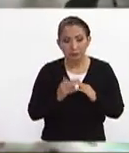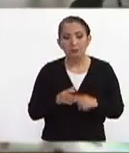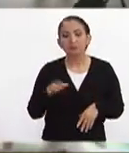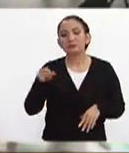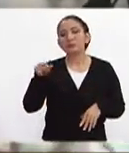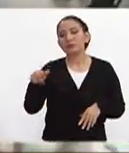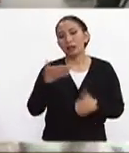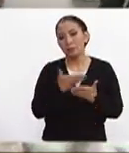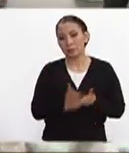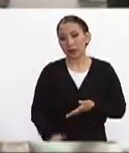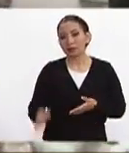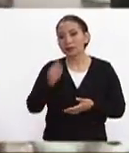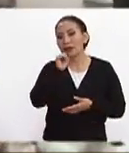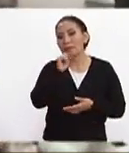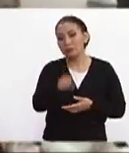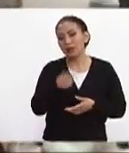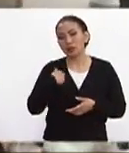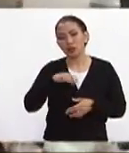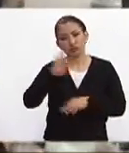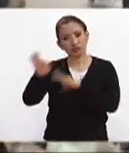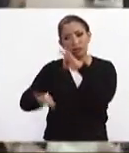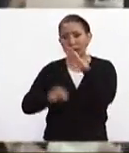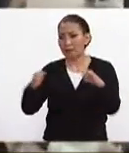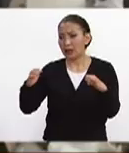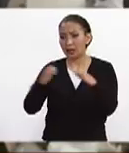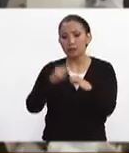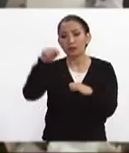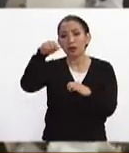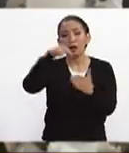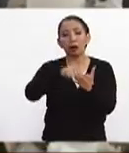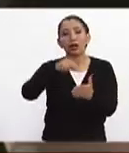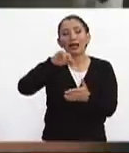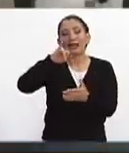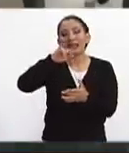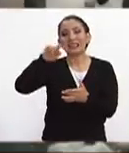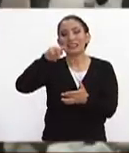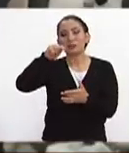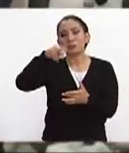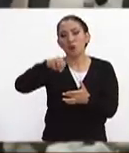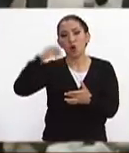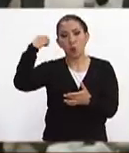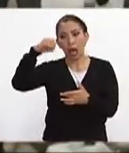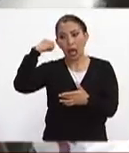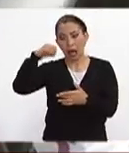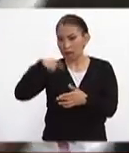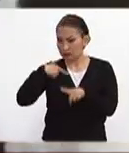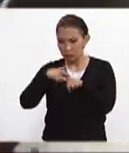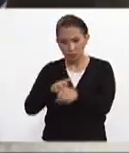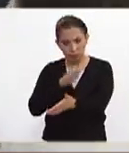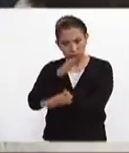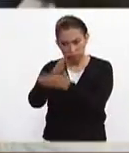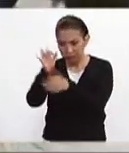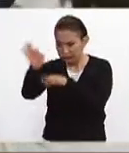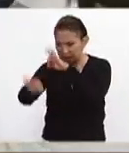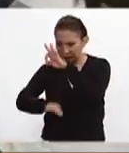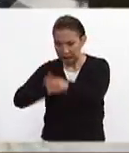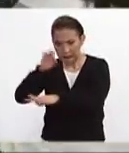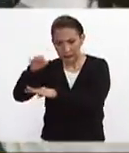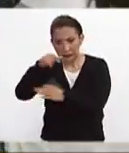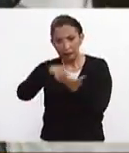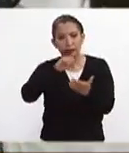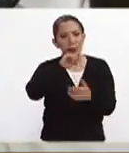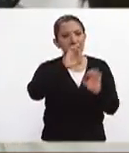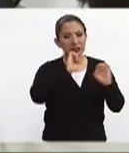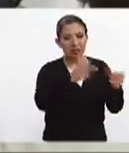otro lado también seguimos atendiendo la emergencia en la parte del Istmo de Oaxaca seguimos atendiendo la emergencia en la parte de